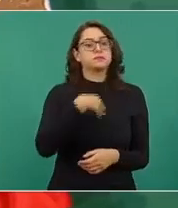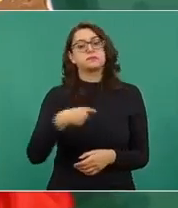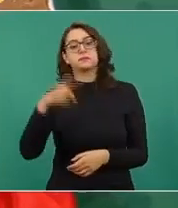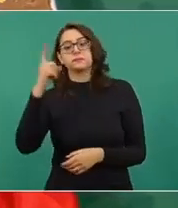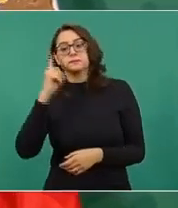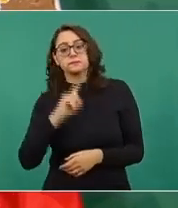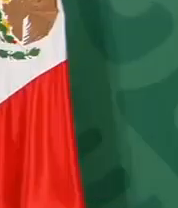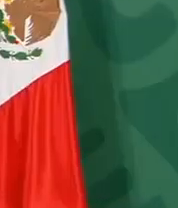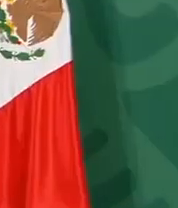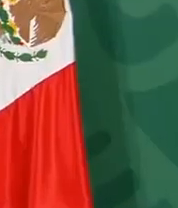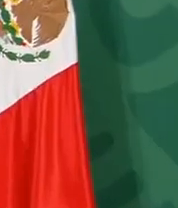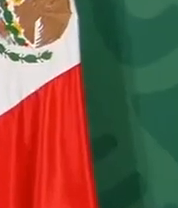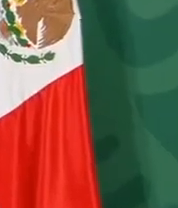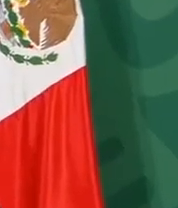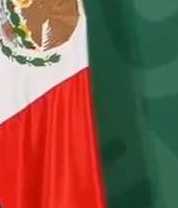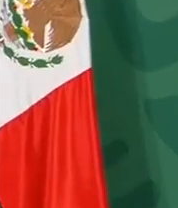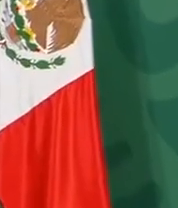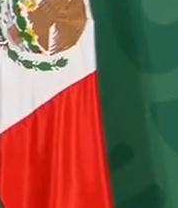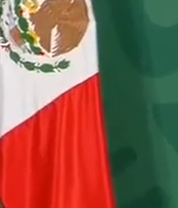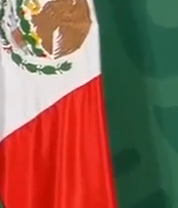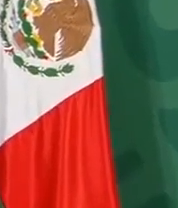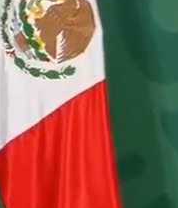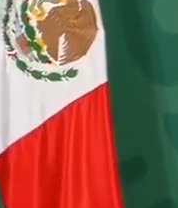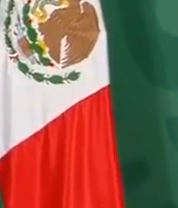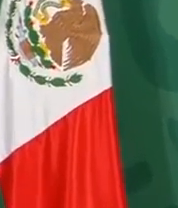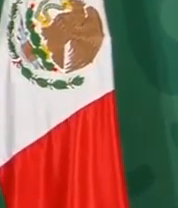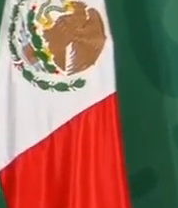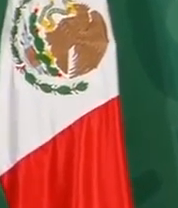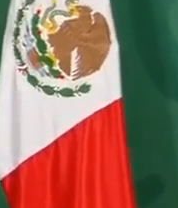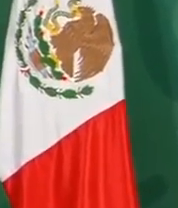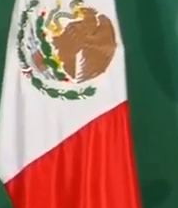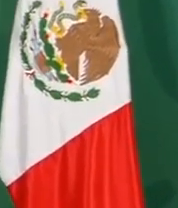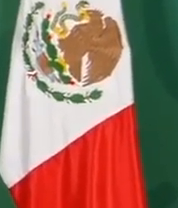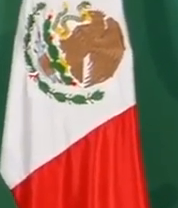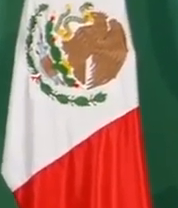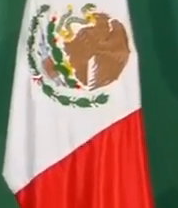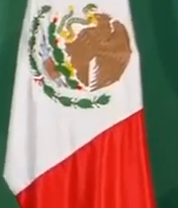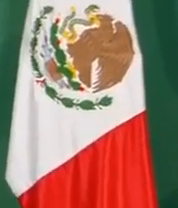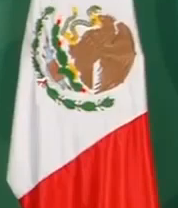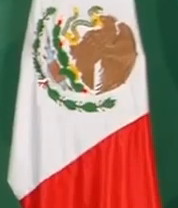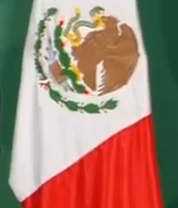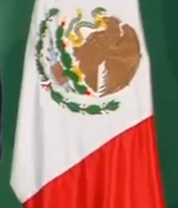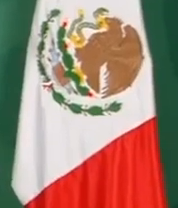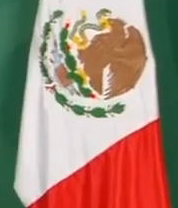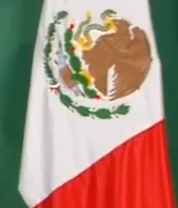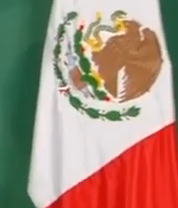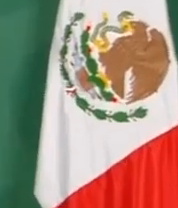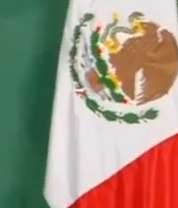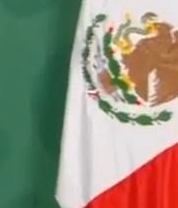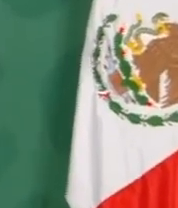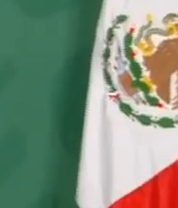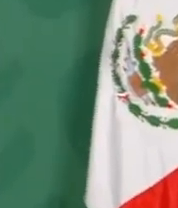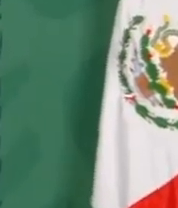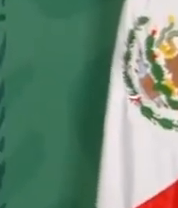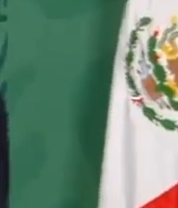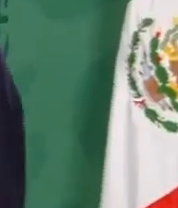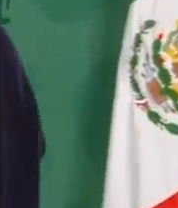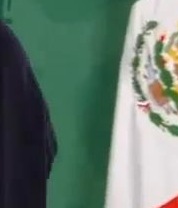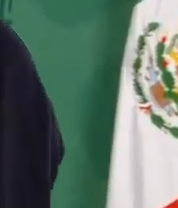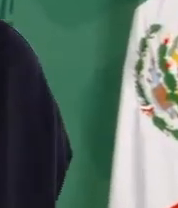acá, tienen un terreno o donde viven es un solar grande y